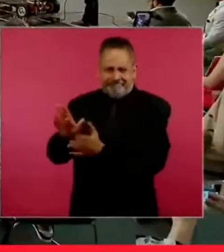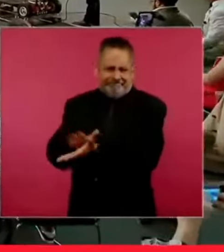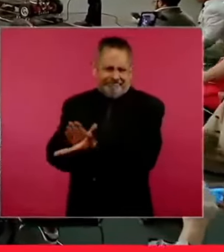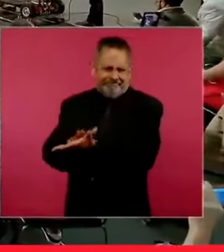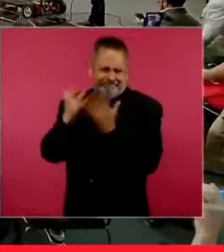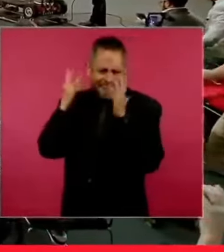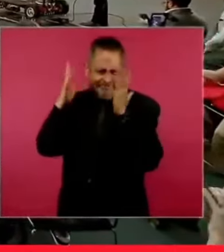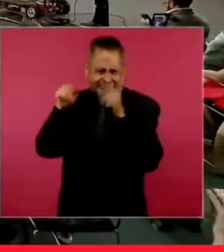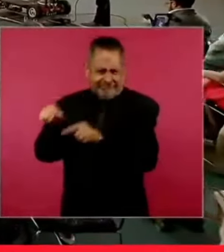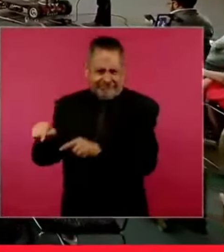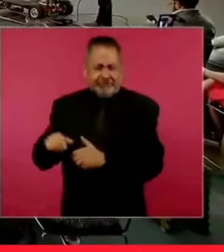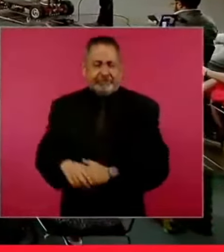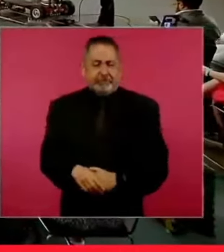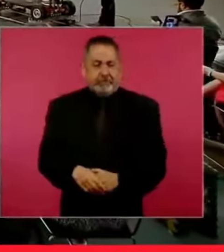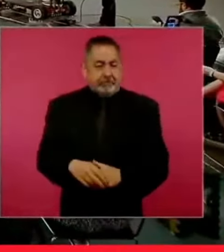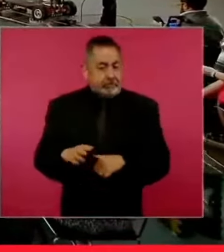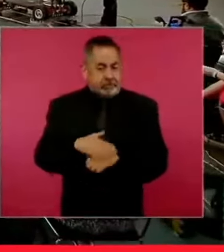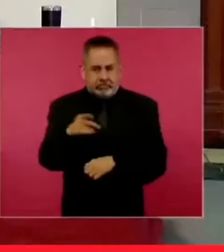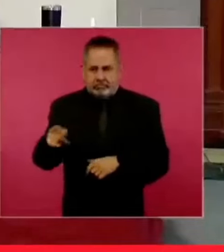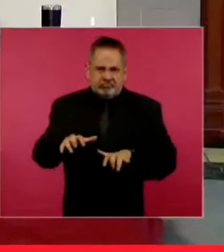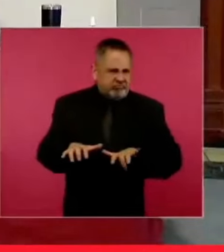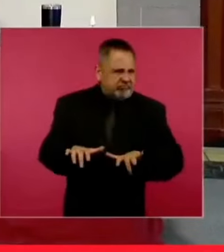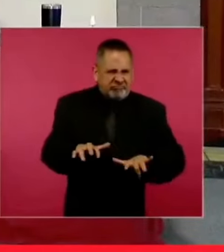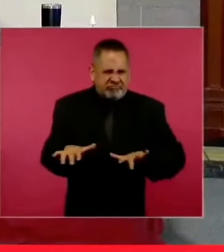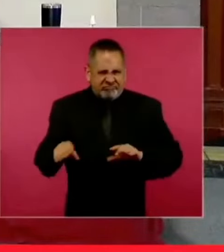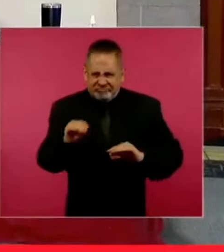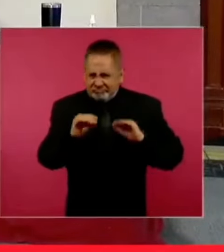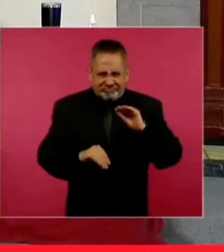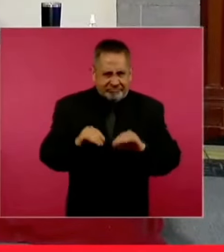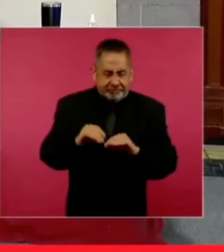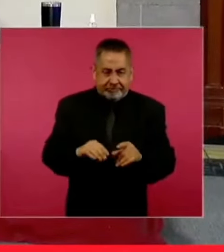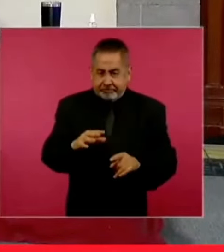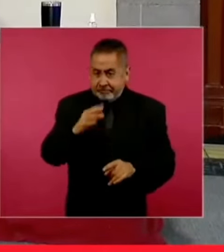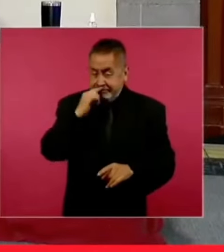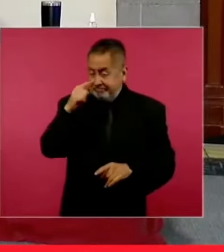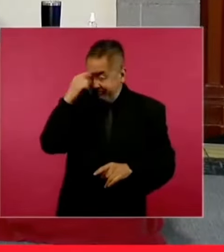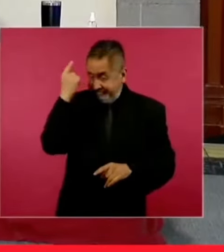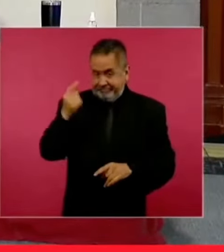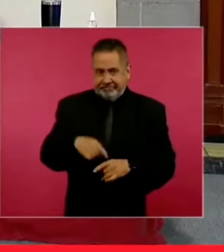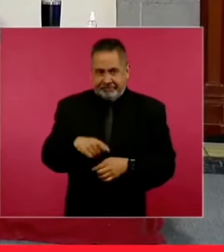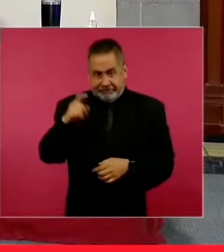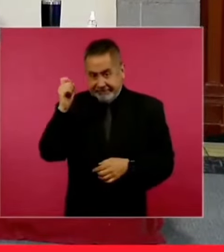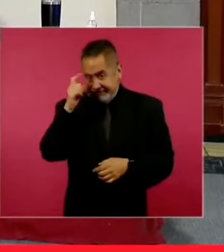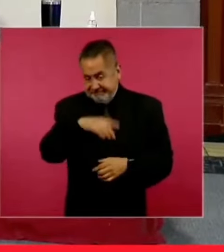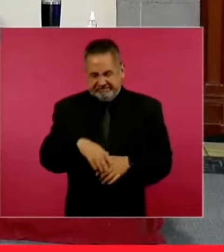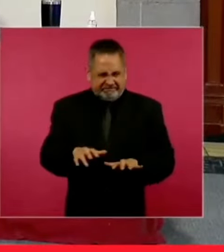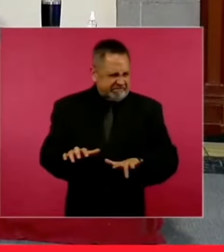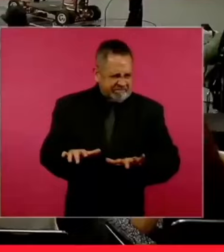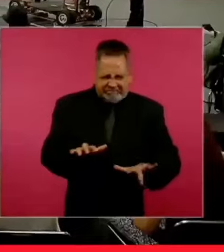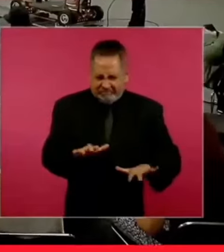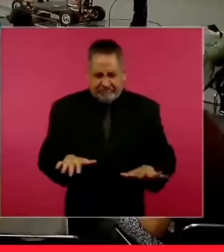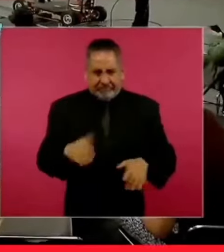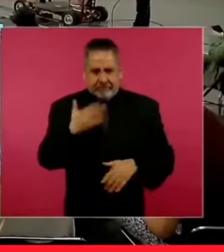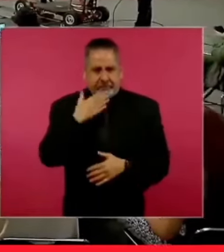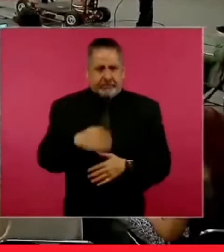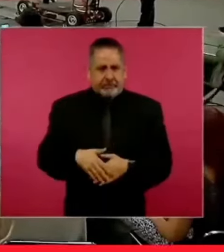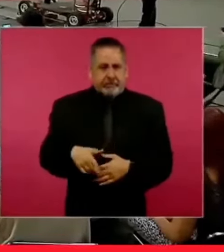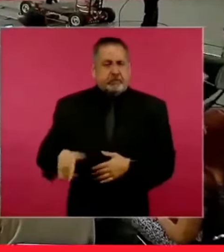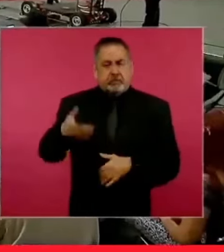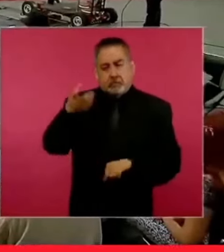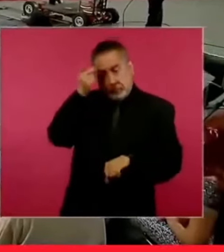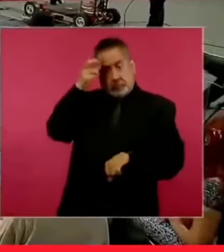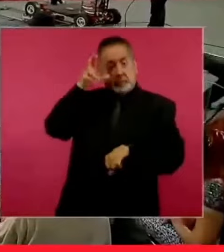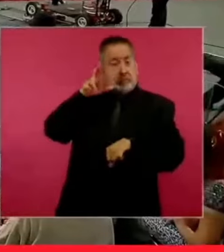Sí, porque no es poca cosa. Aquí no hay director de producción.